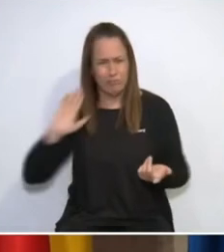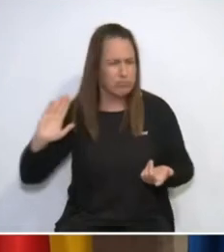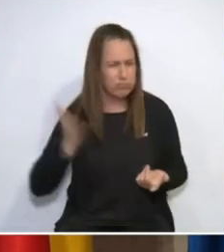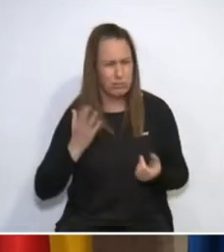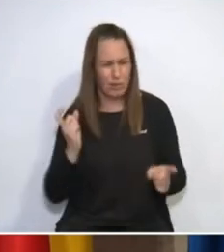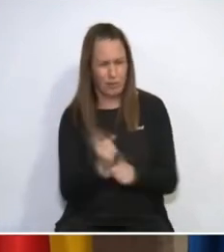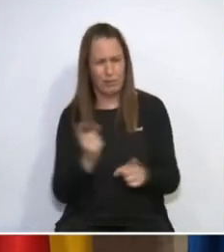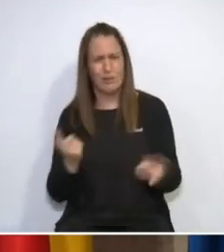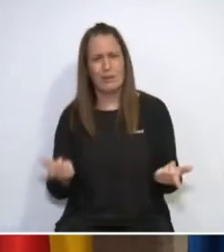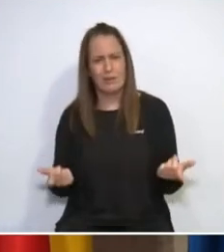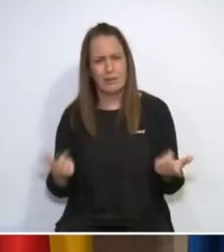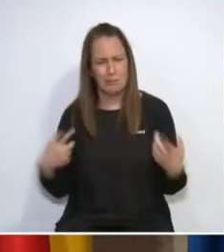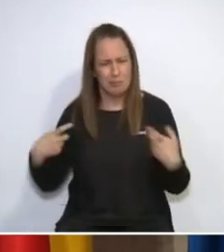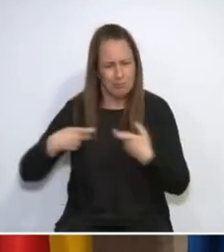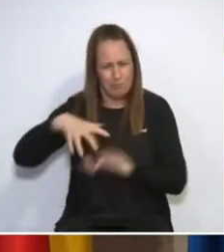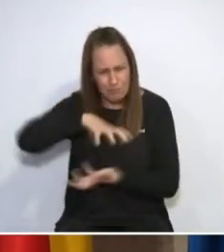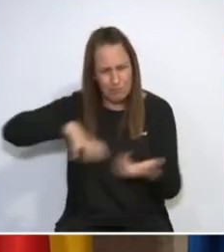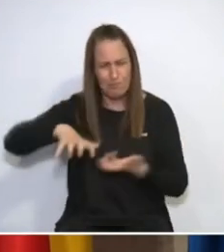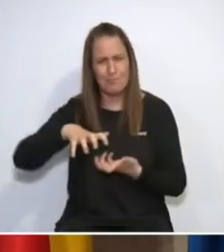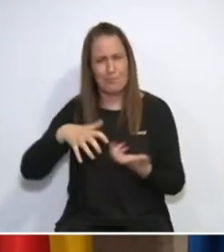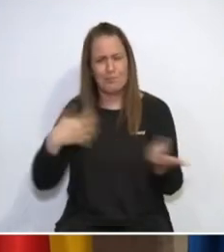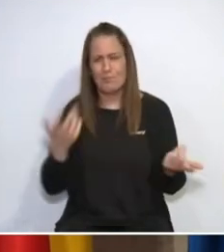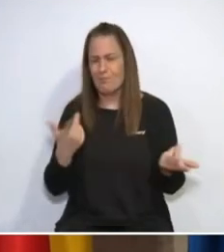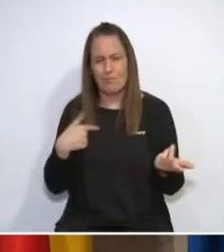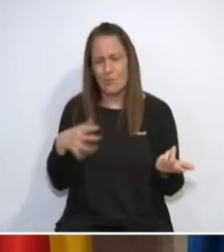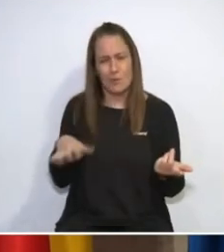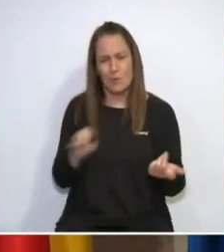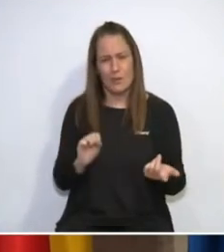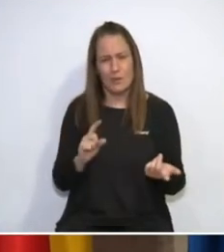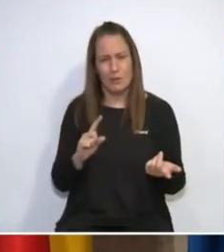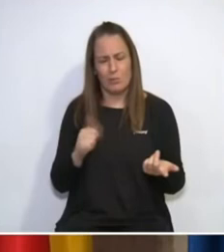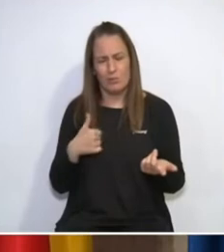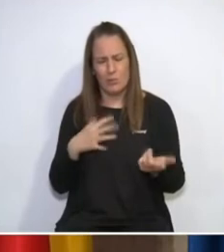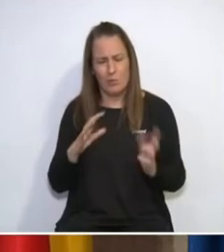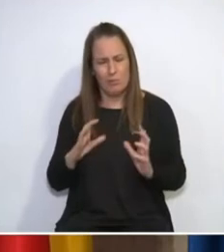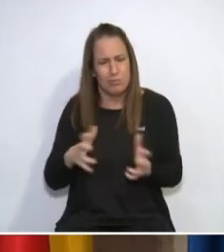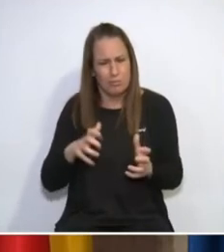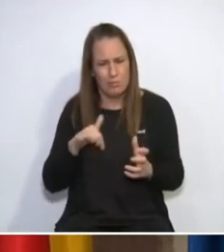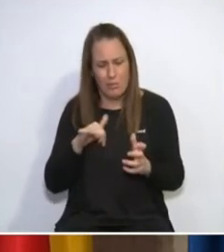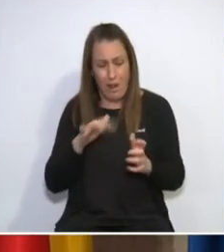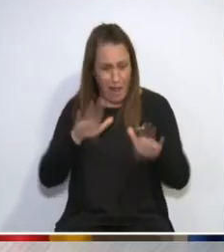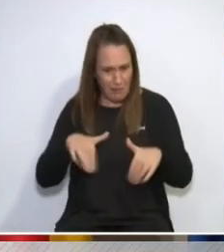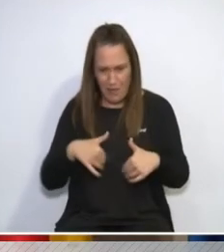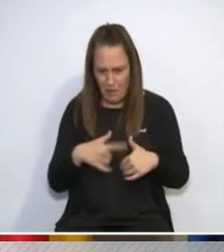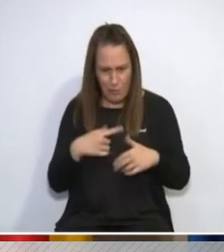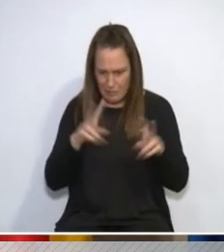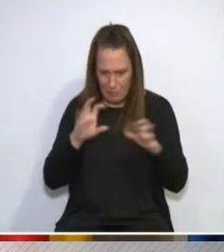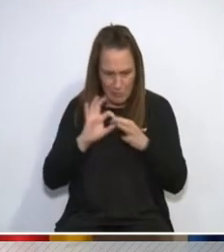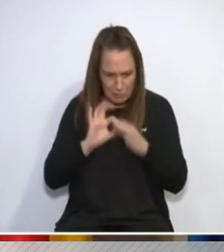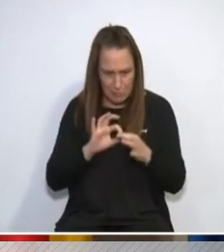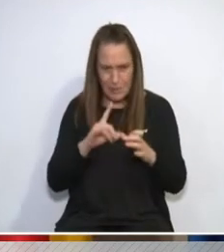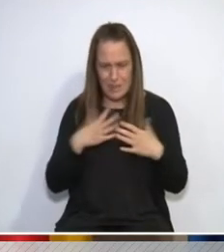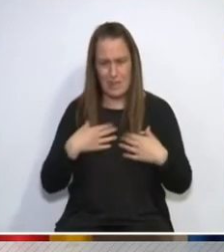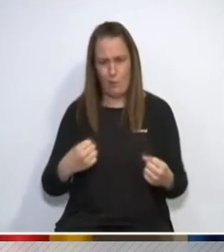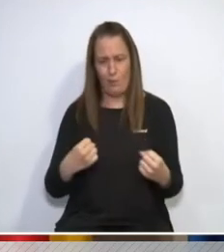contra lo que es la salud de todos los ciudadanos. Las